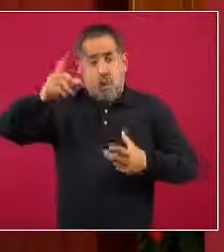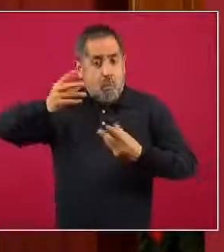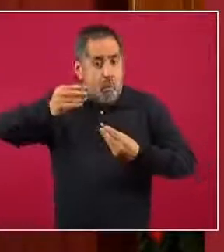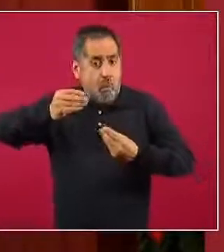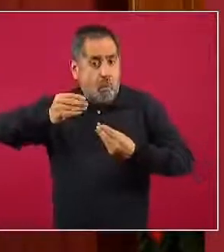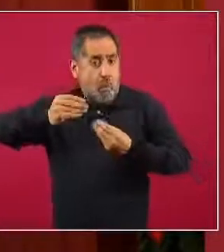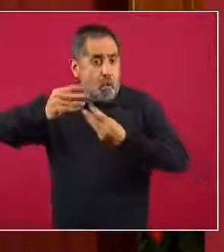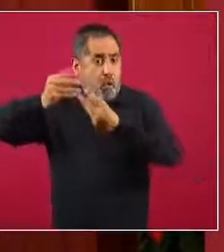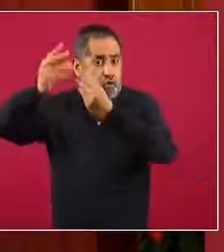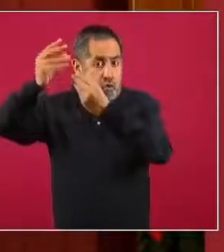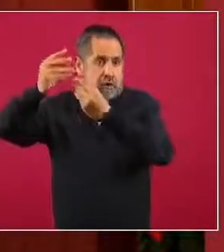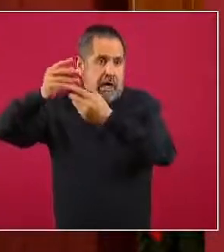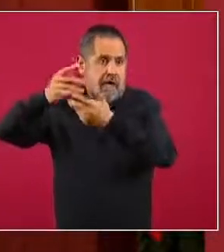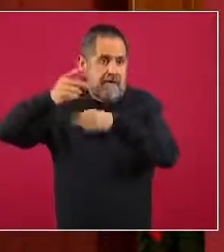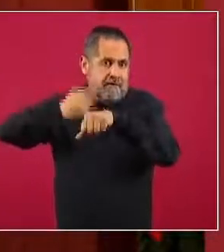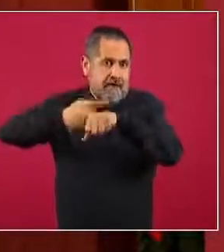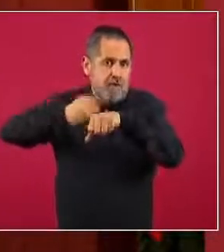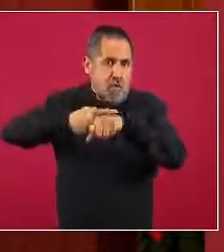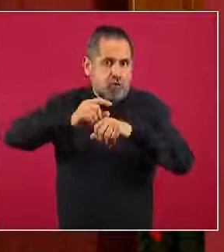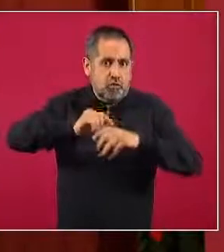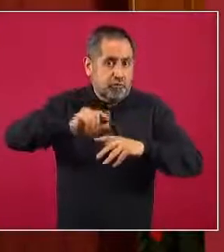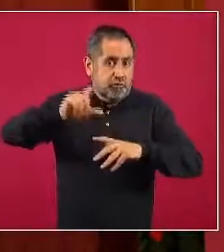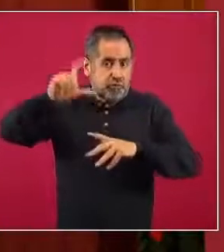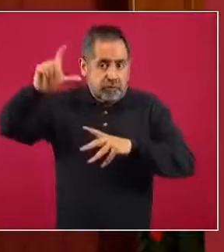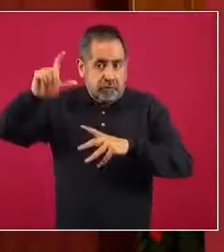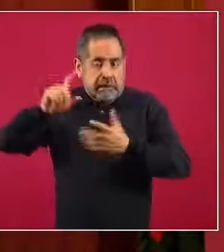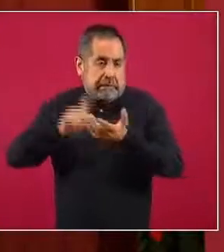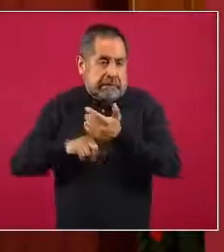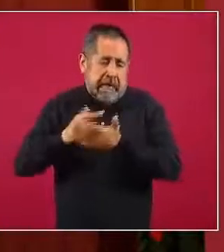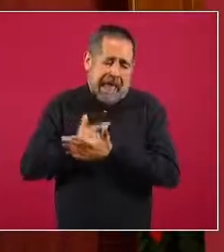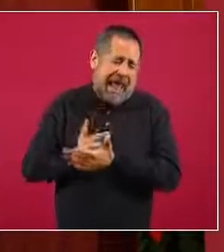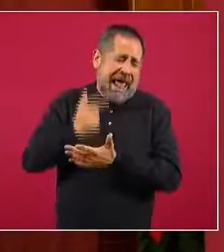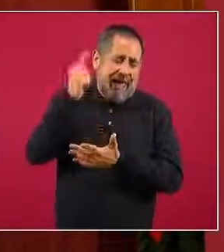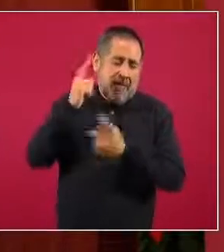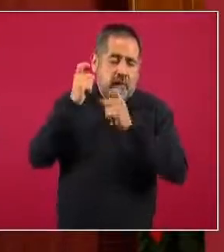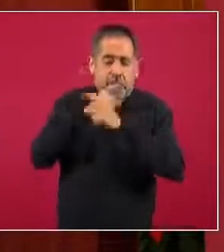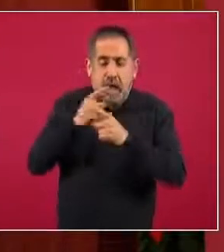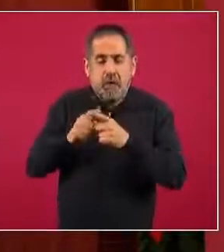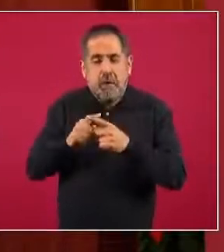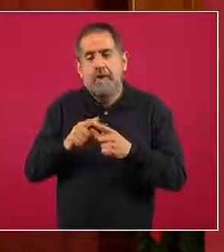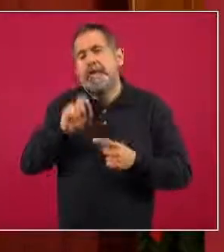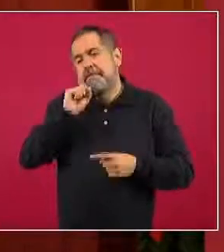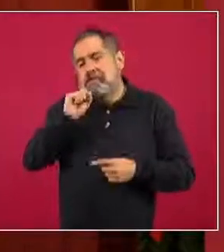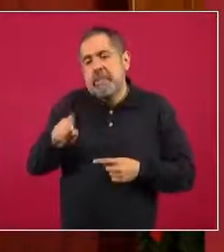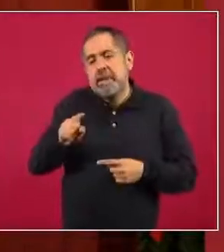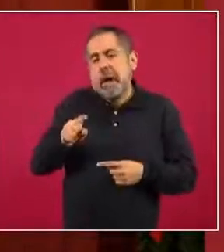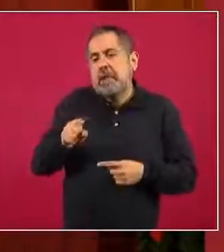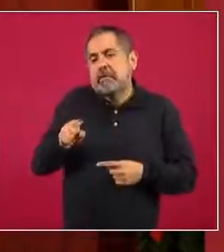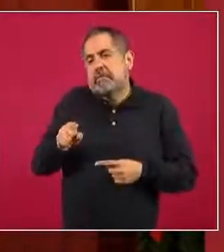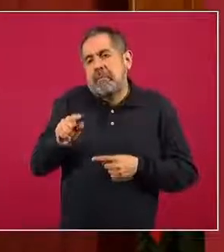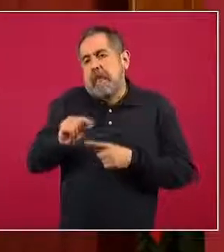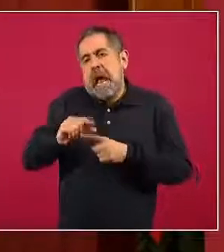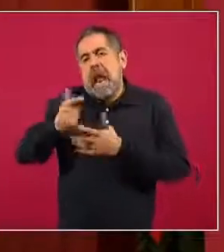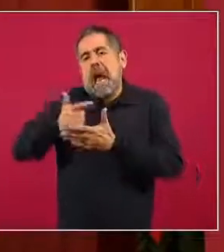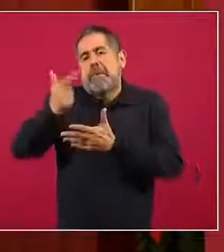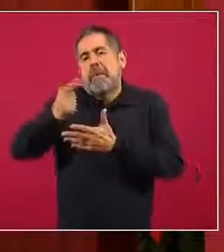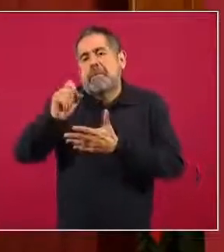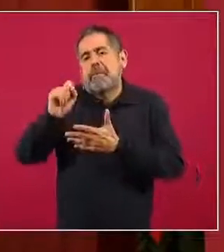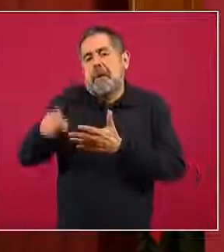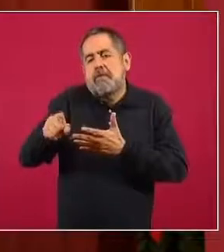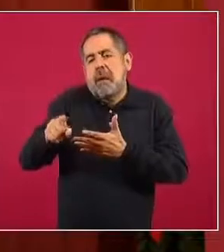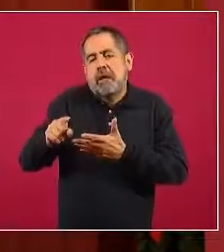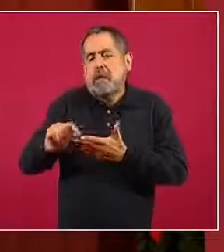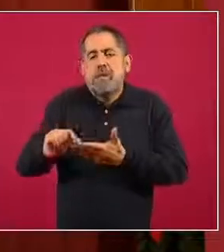proporción de personas que manifiestan enfermedad grave y se complican, pues entonces tarde que temprano también terminamos